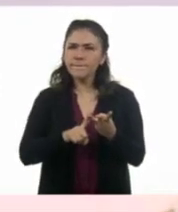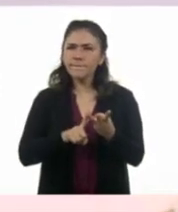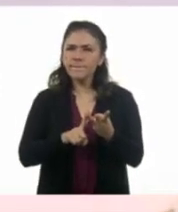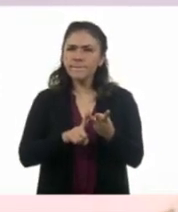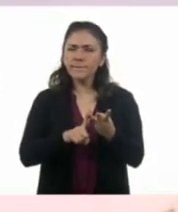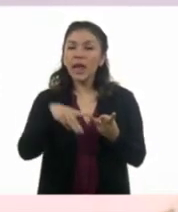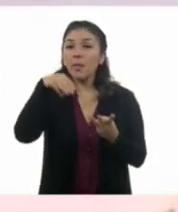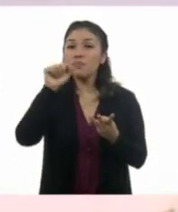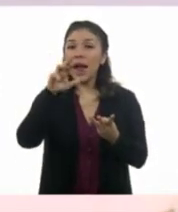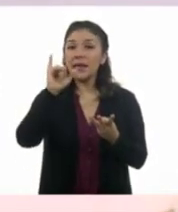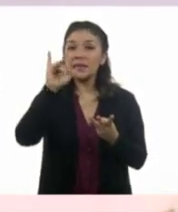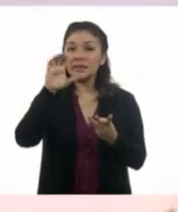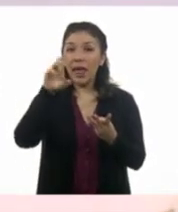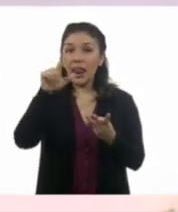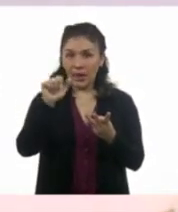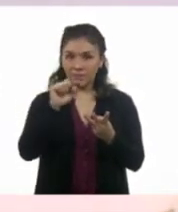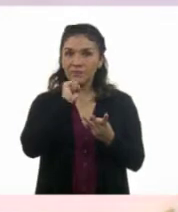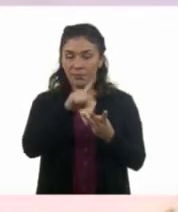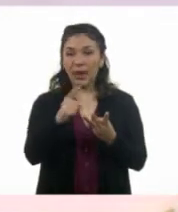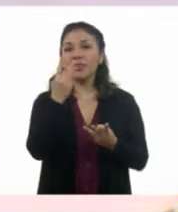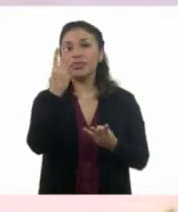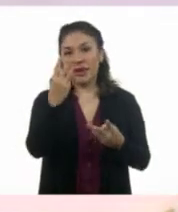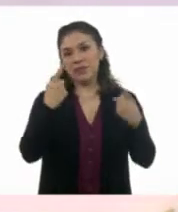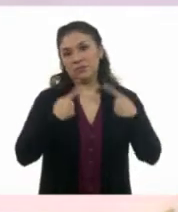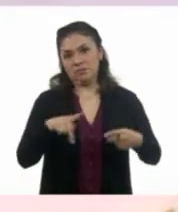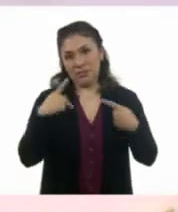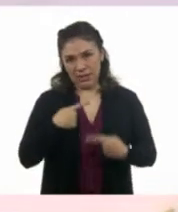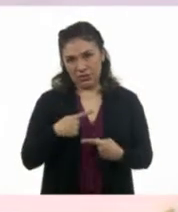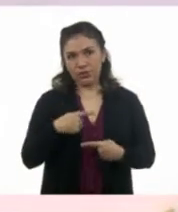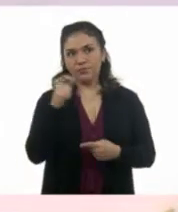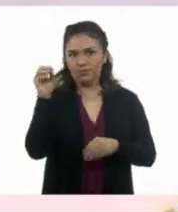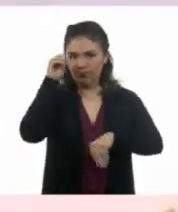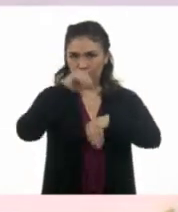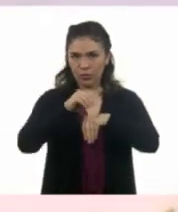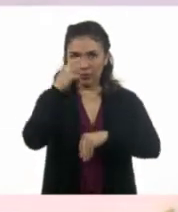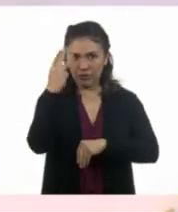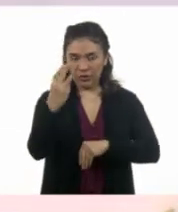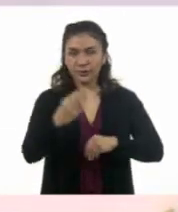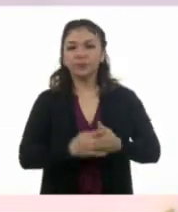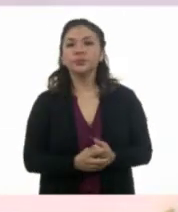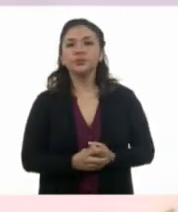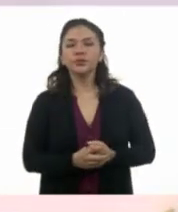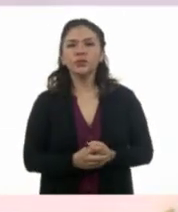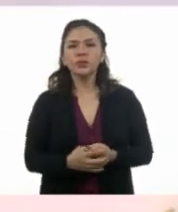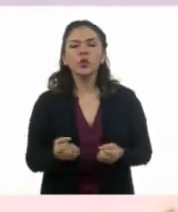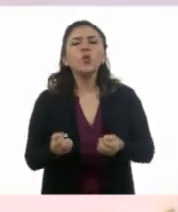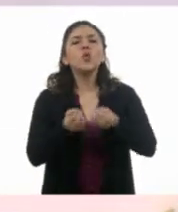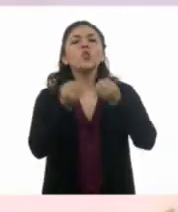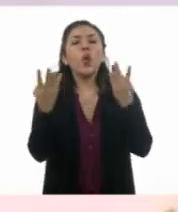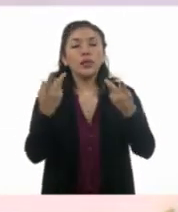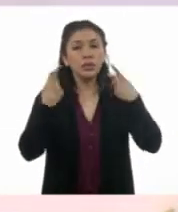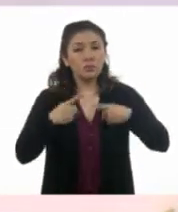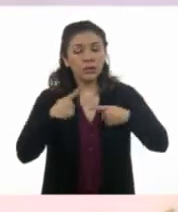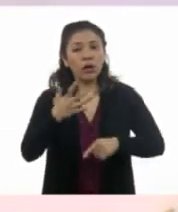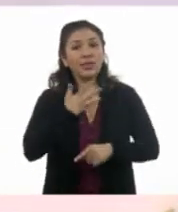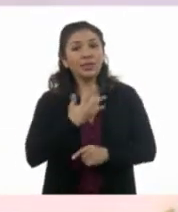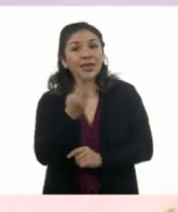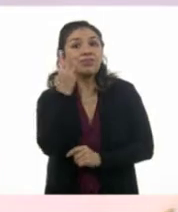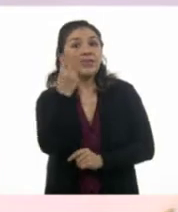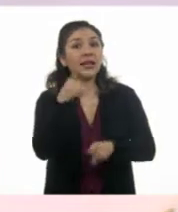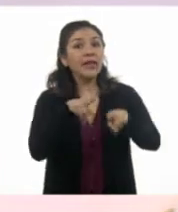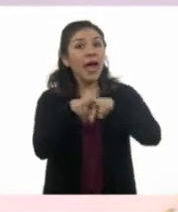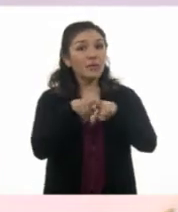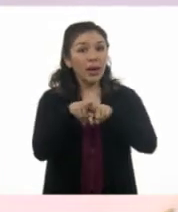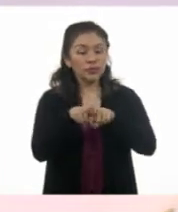tiene Marisela. Entonces, son tres, ¿verdad? Muy bien, ya anotamos los tres. Ahora, ¿cuántos tienen tres hermanos?